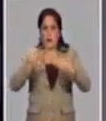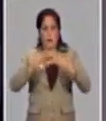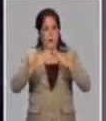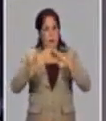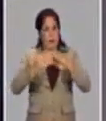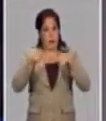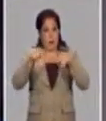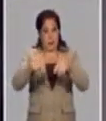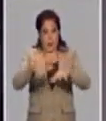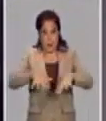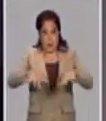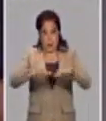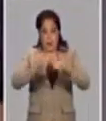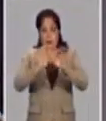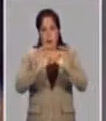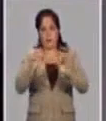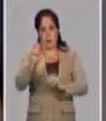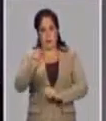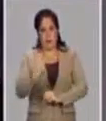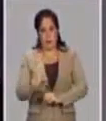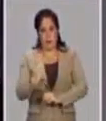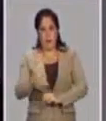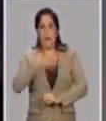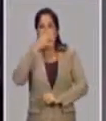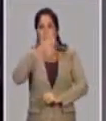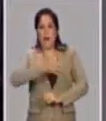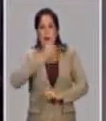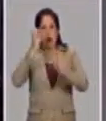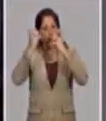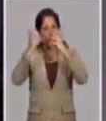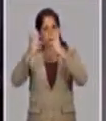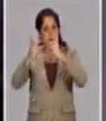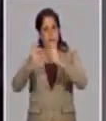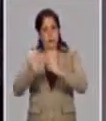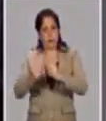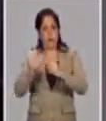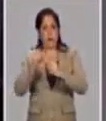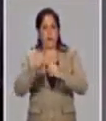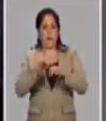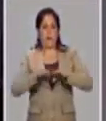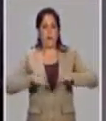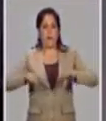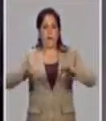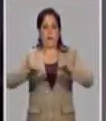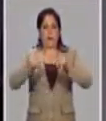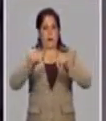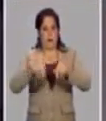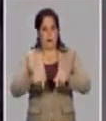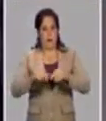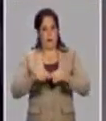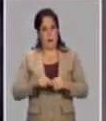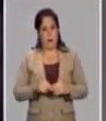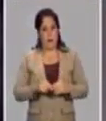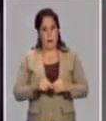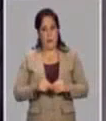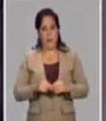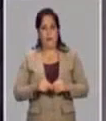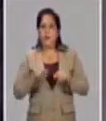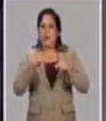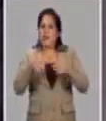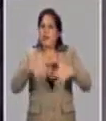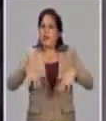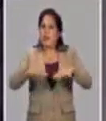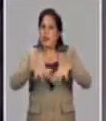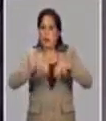que van a ser debatidos acá por mis colegas, que van a estar hablando de estos resultados durante la mesa redonda de hoy. Ahora,